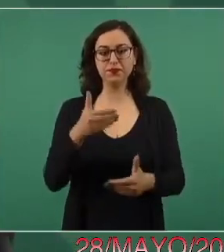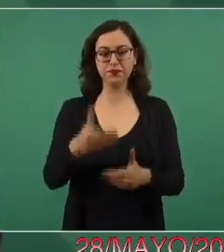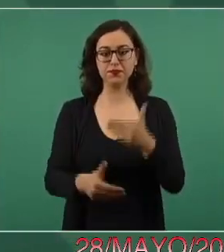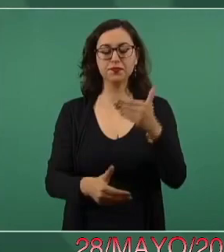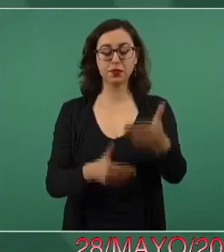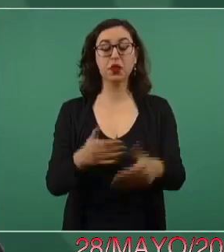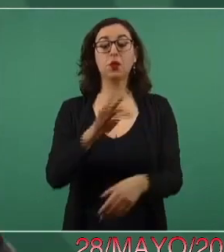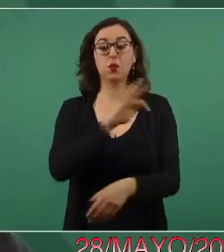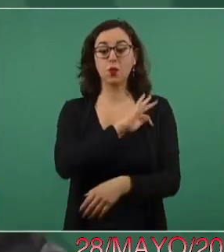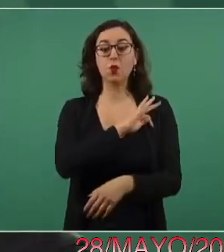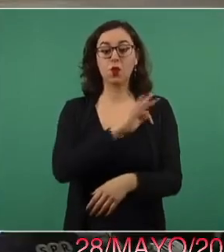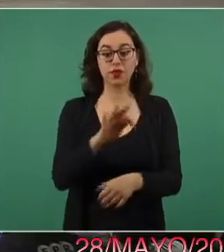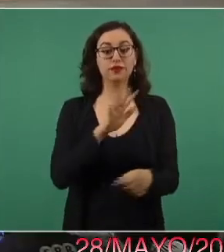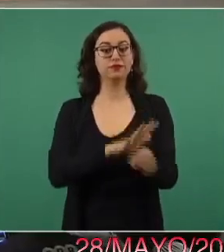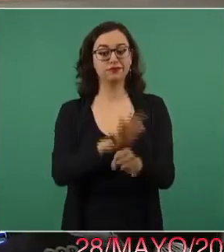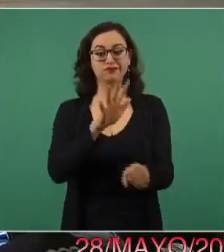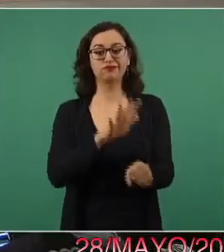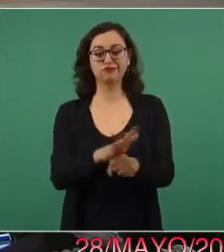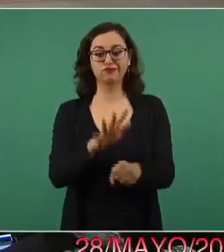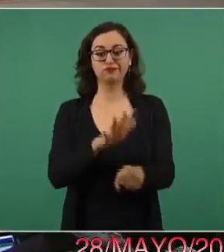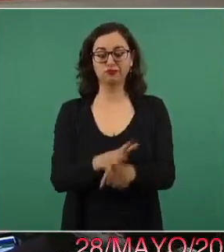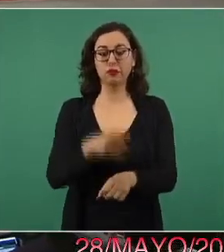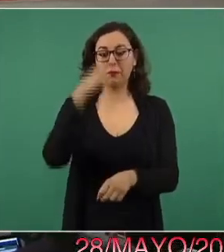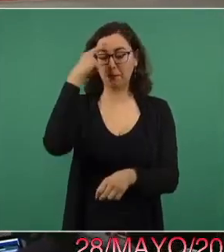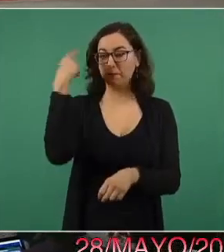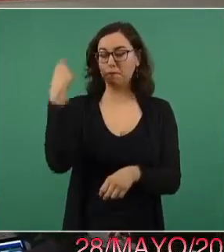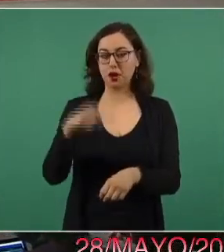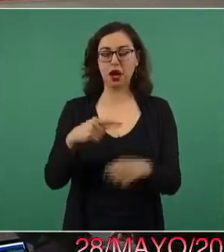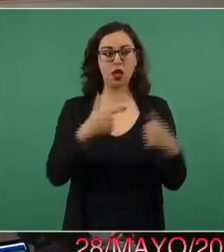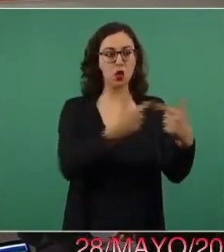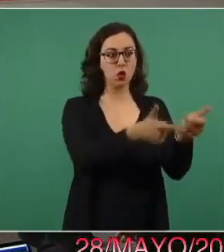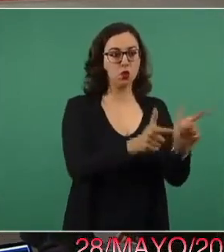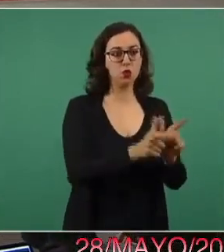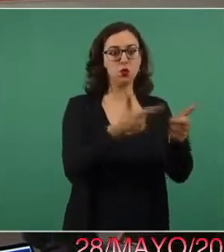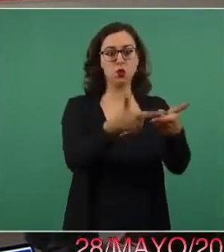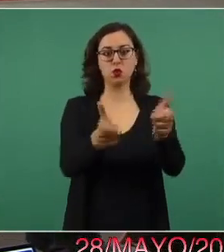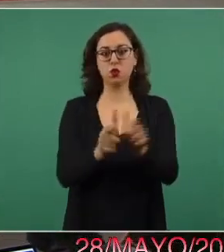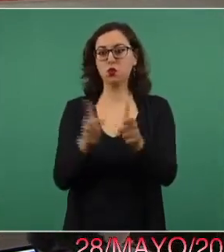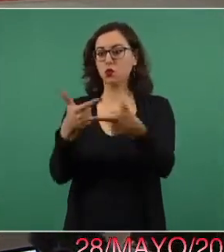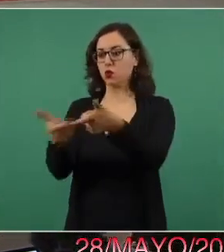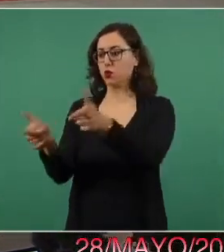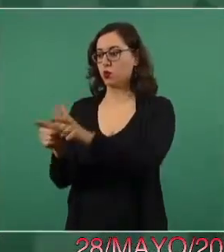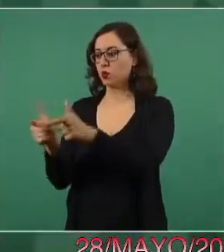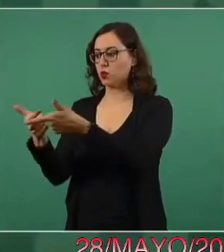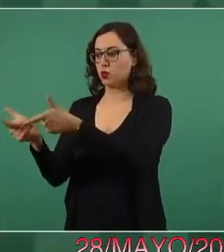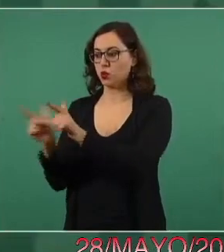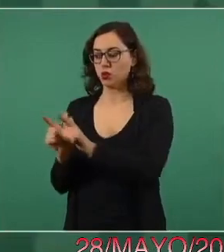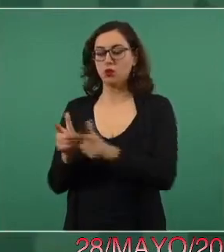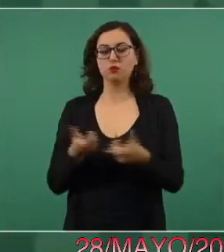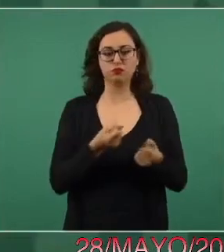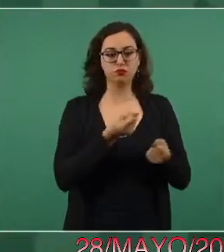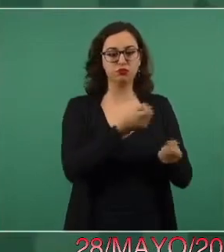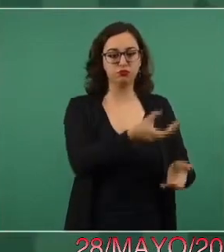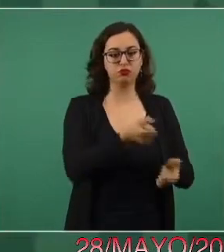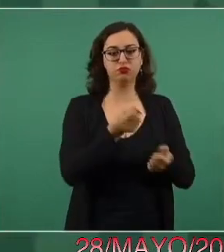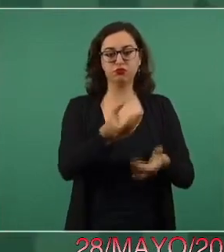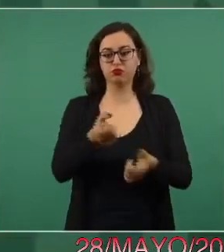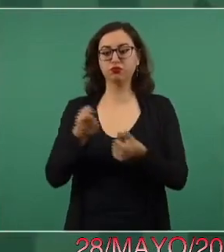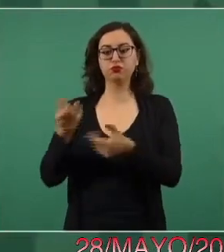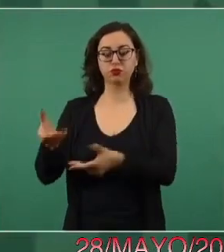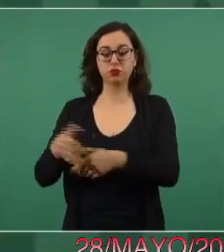el abastecimiento suficiente para cubrir los diferentes grupos de edad que ya se describieron aquí. En pocas palabras, se a